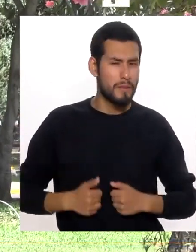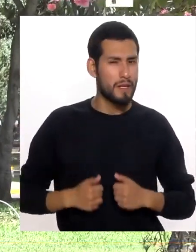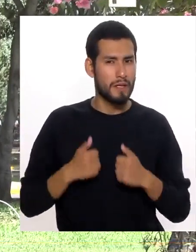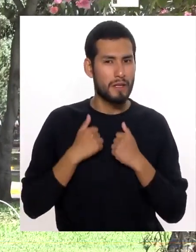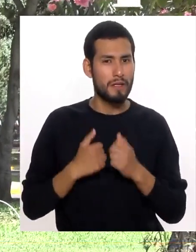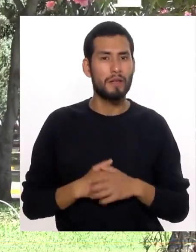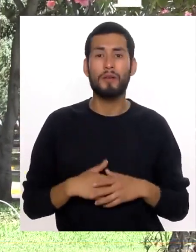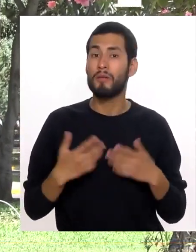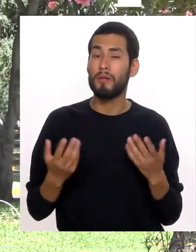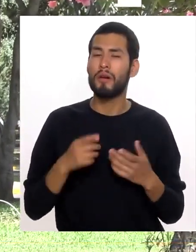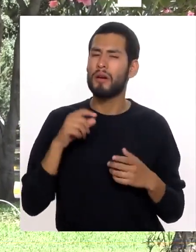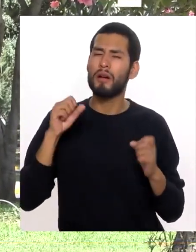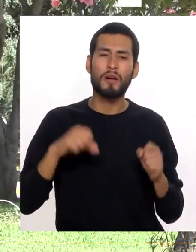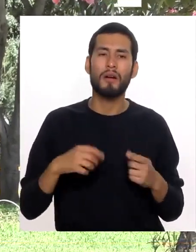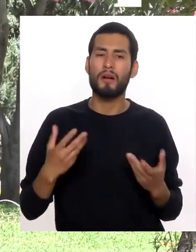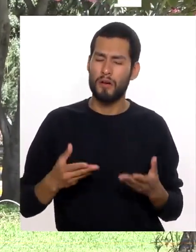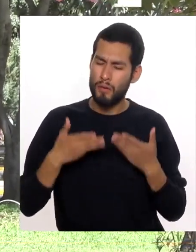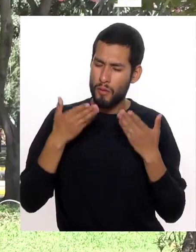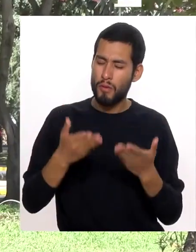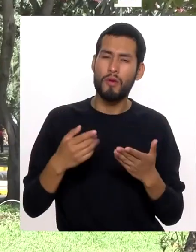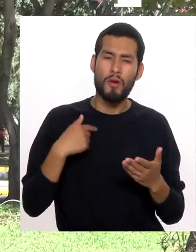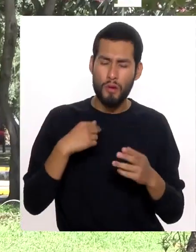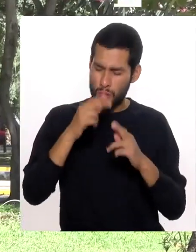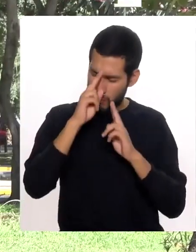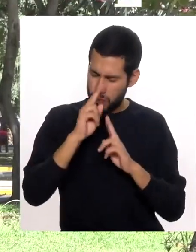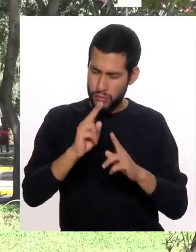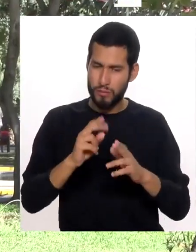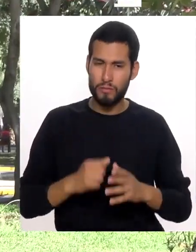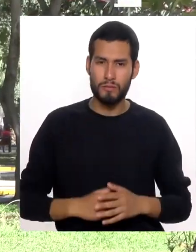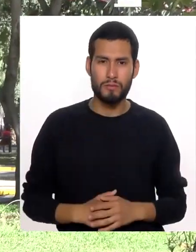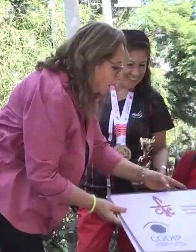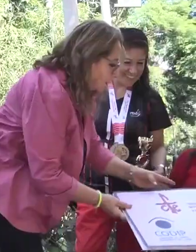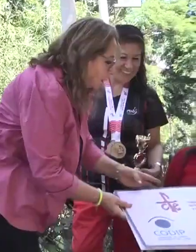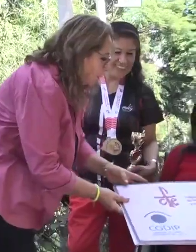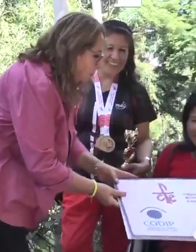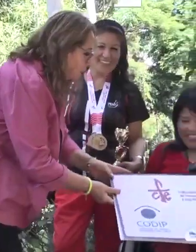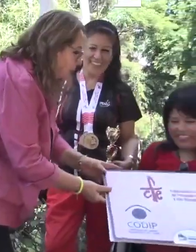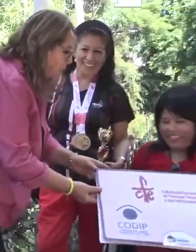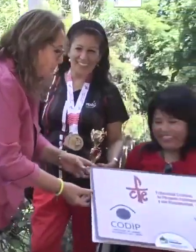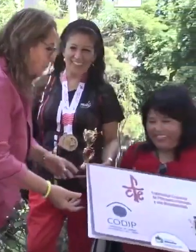que son Cuidadoras de la vida Solamente nos queda Darles Nuestro homenaje